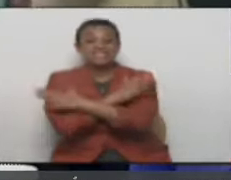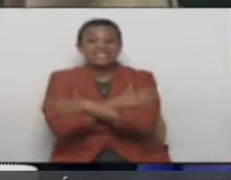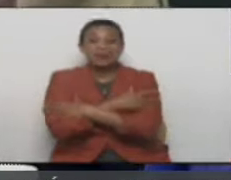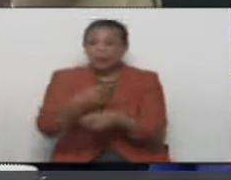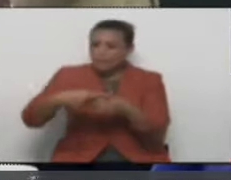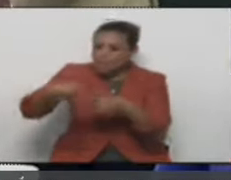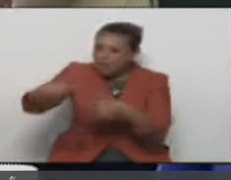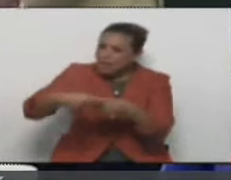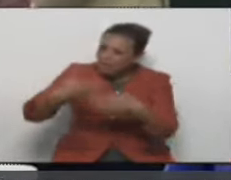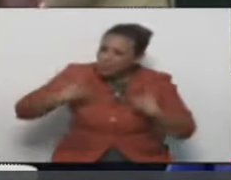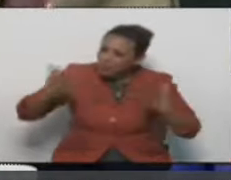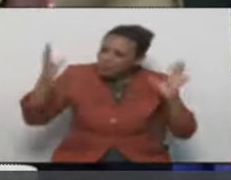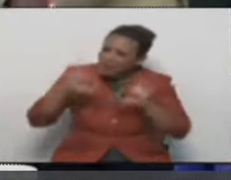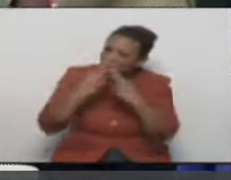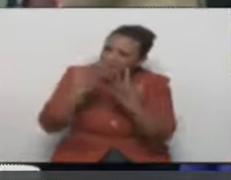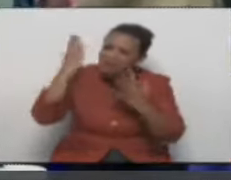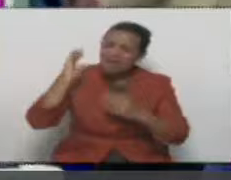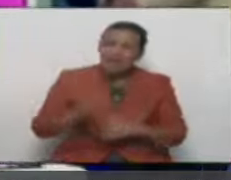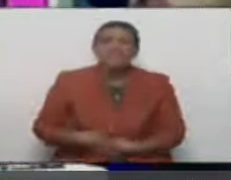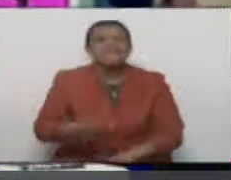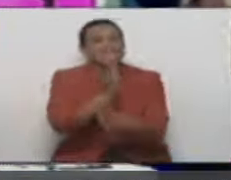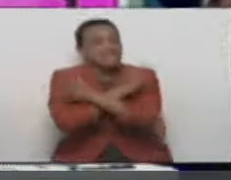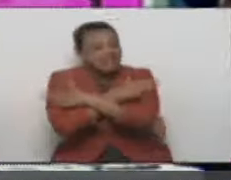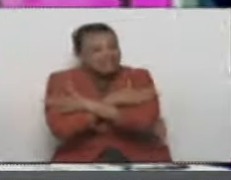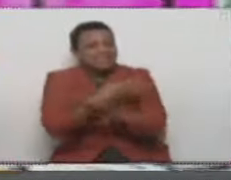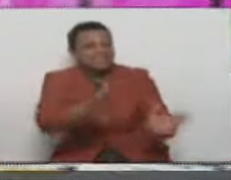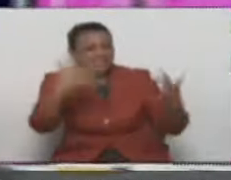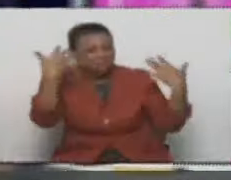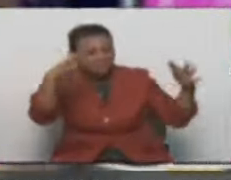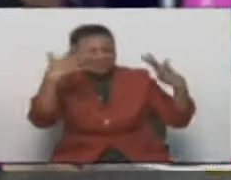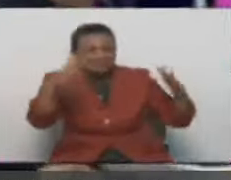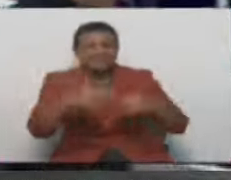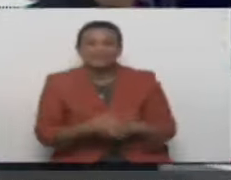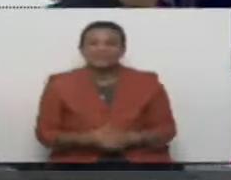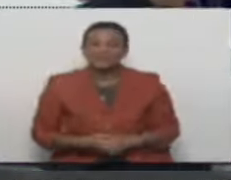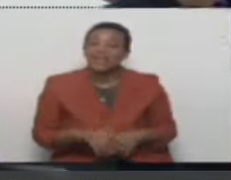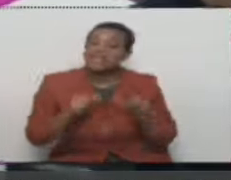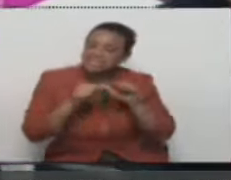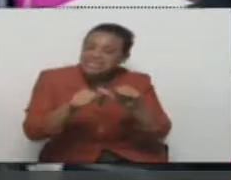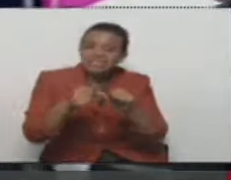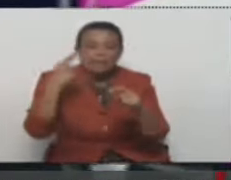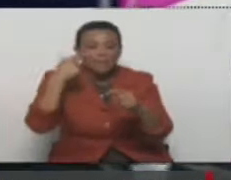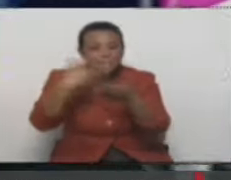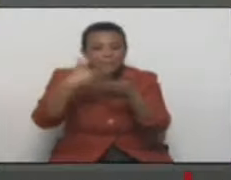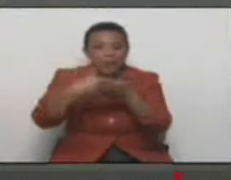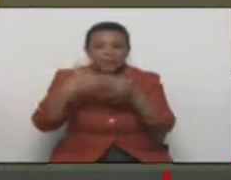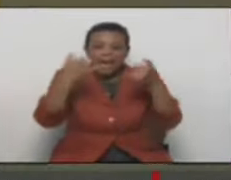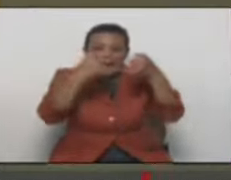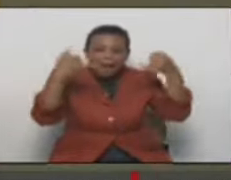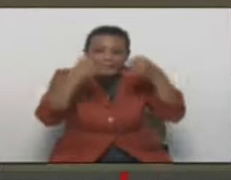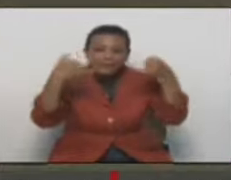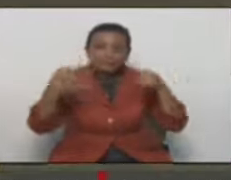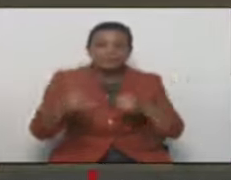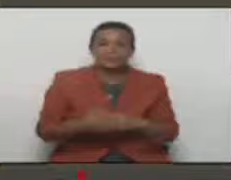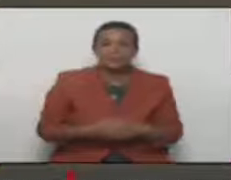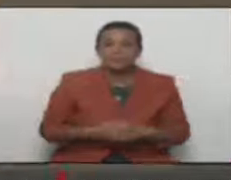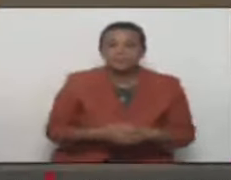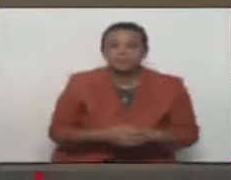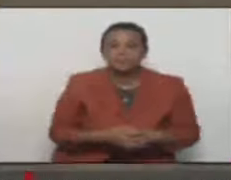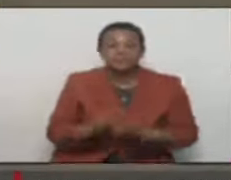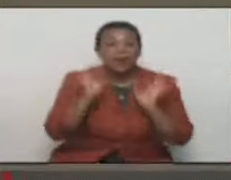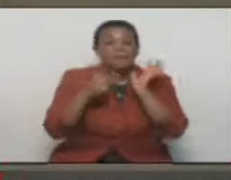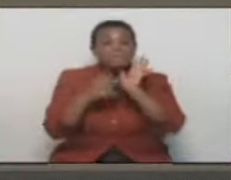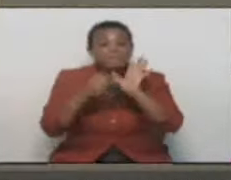que ser. Vamos a ver. Vamos a hablar. Los felicito, muchachos. Los felicito. Sigan ahí pegando cables, pues. Gracias. Fíjate.